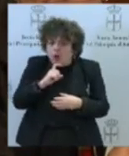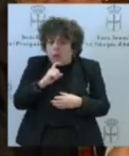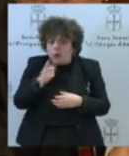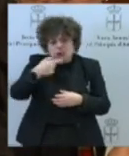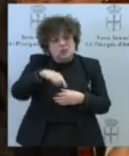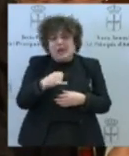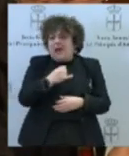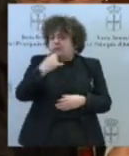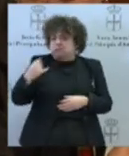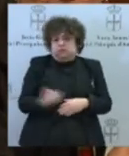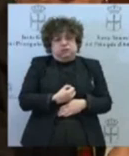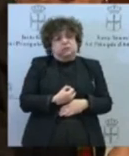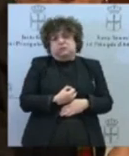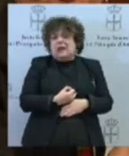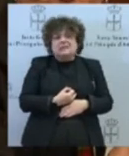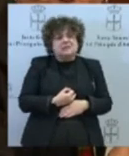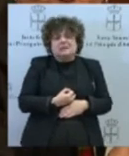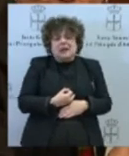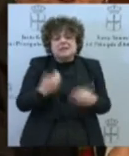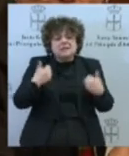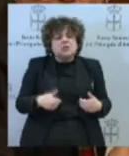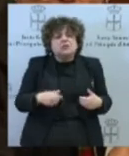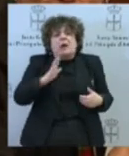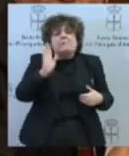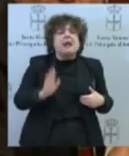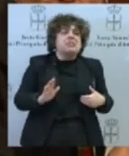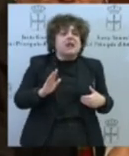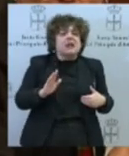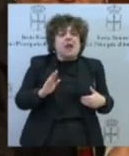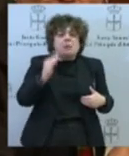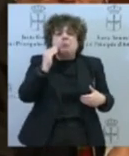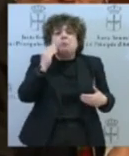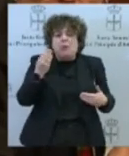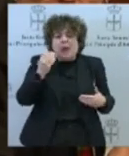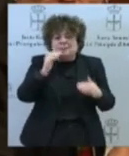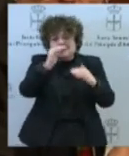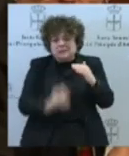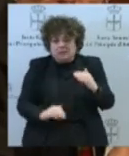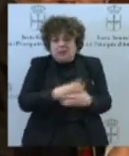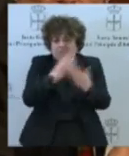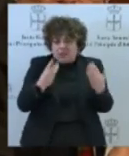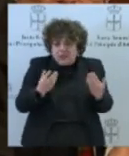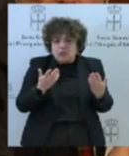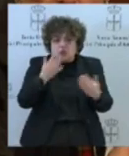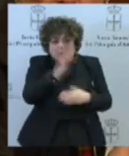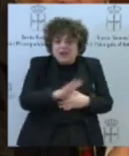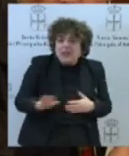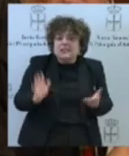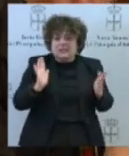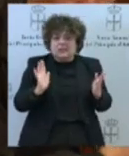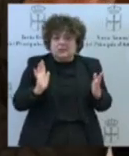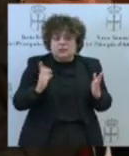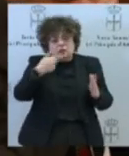trate como menores de edad. Por eso pedimos amparo a las instituciones, pedimos amparo al gobierno de Asturias, a las instituciones